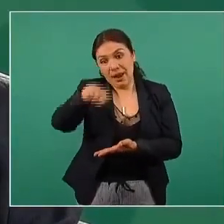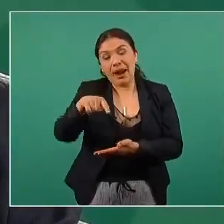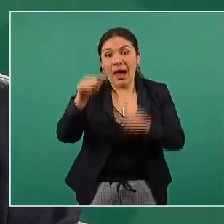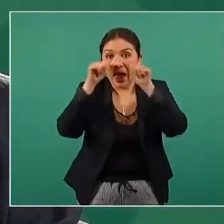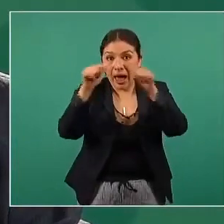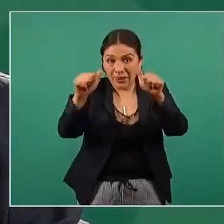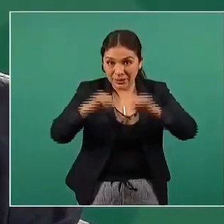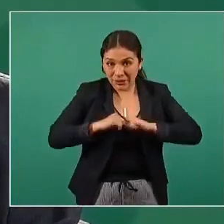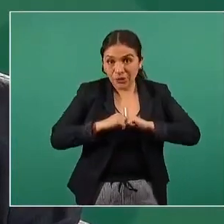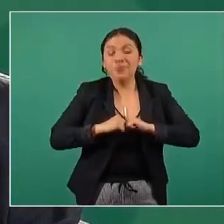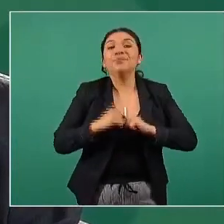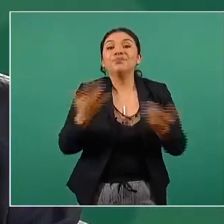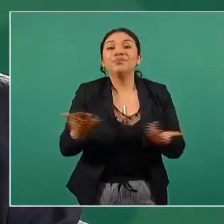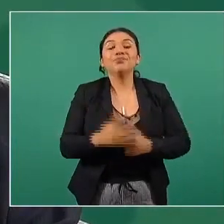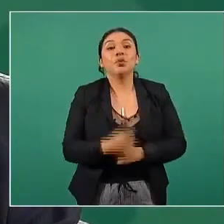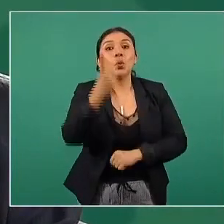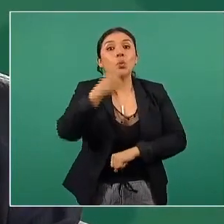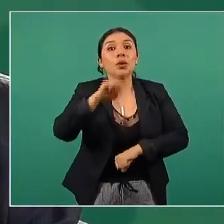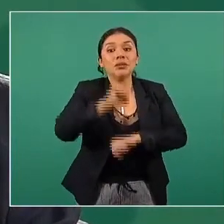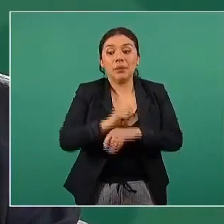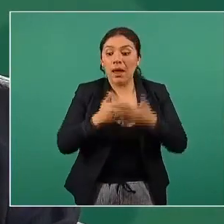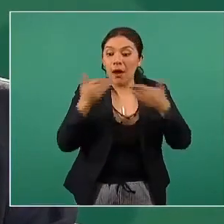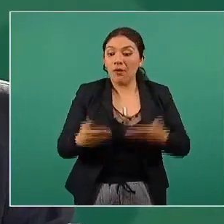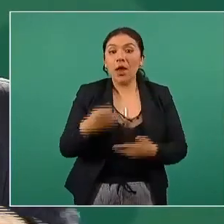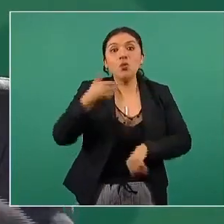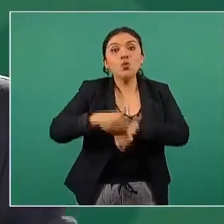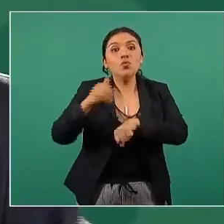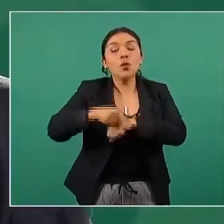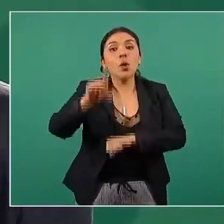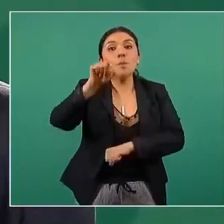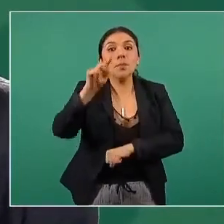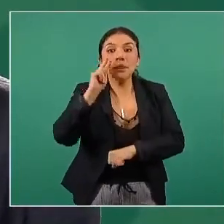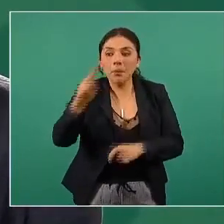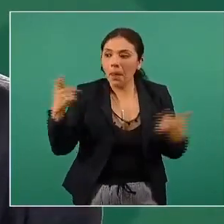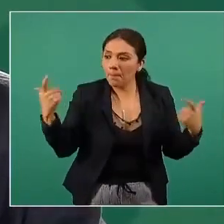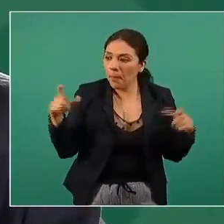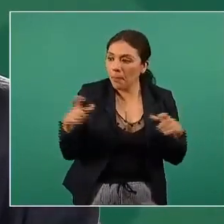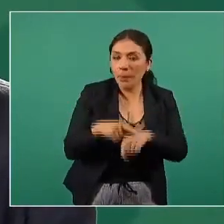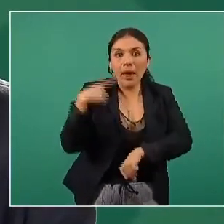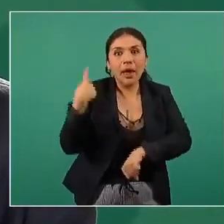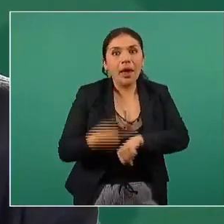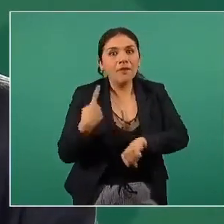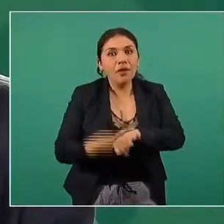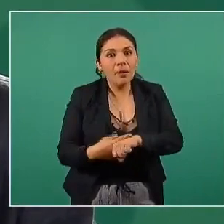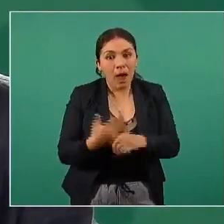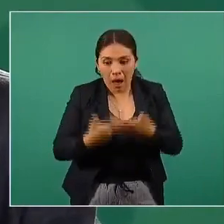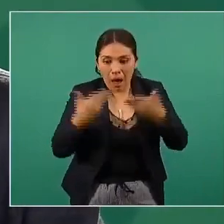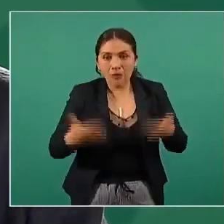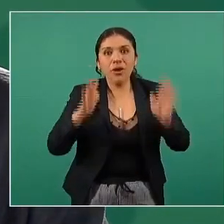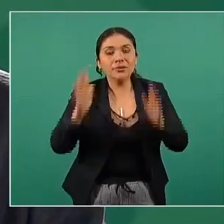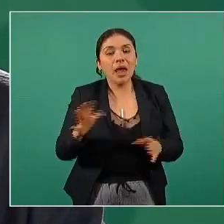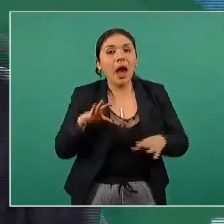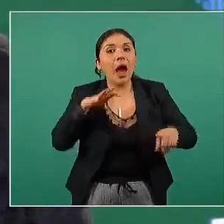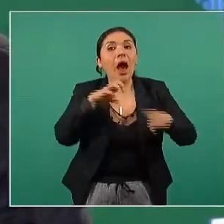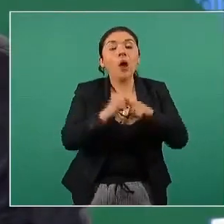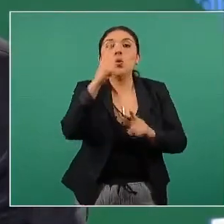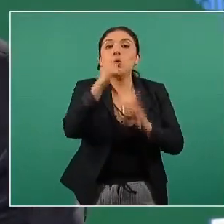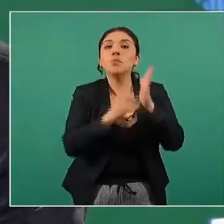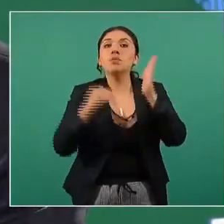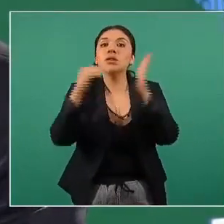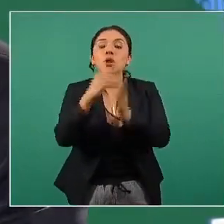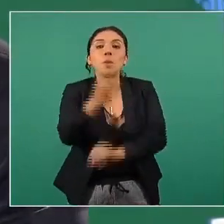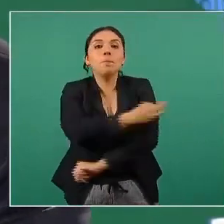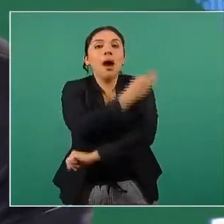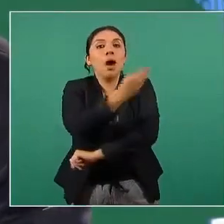atención una semana número 20 en donde se reduce la epidemia una semana en la que logramos llegar al millón de dosis